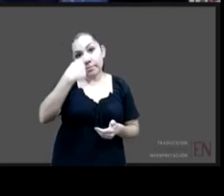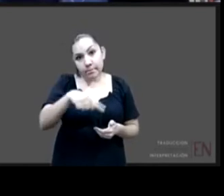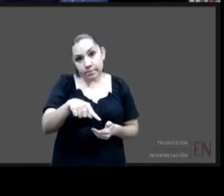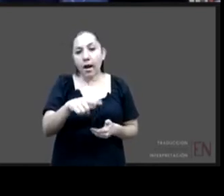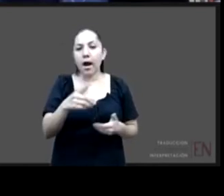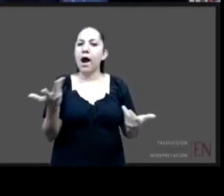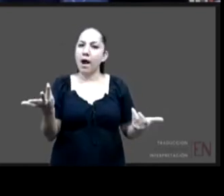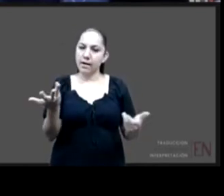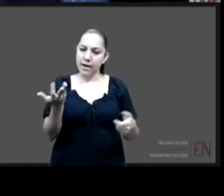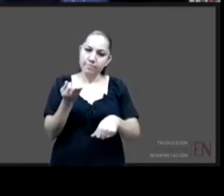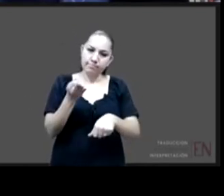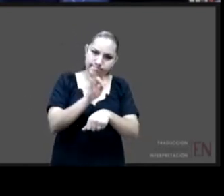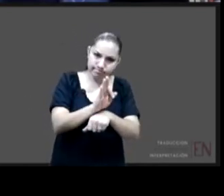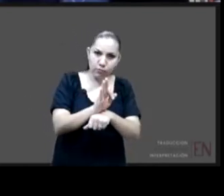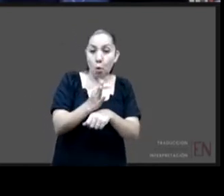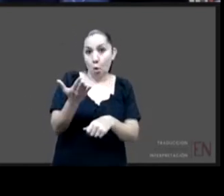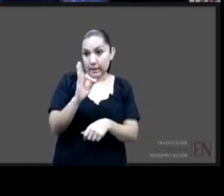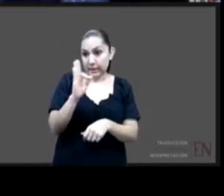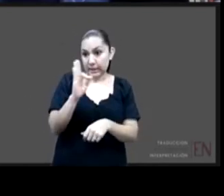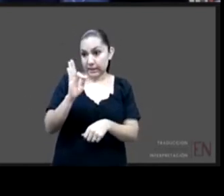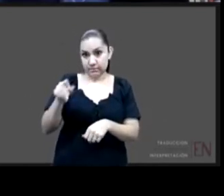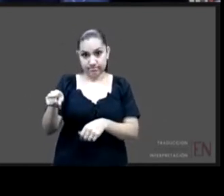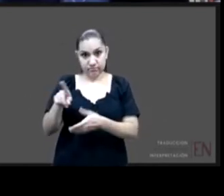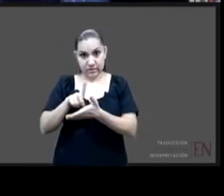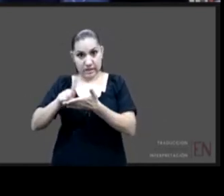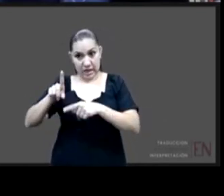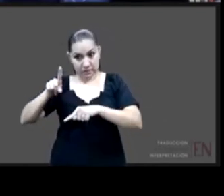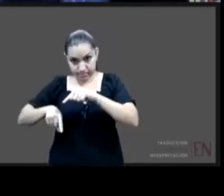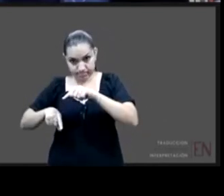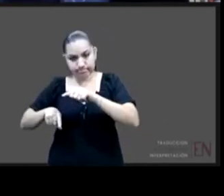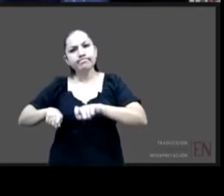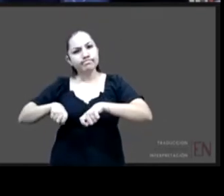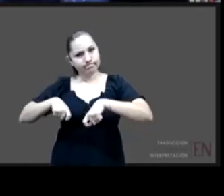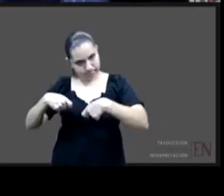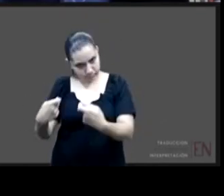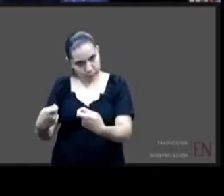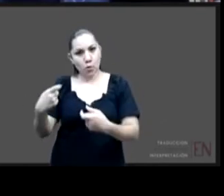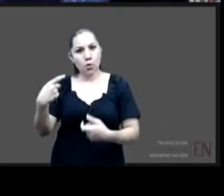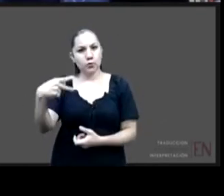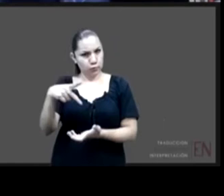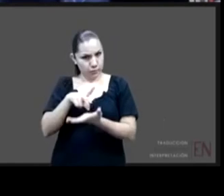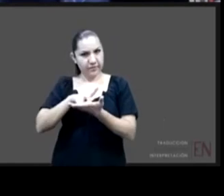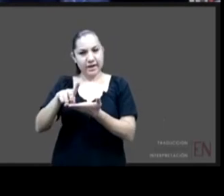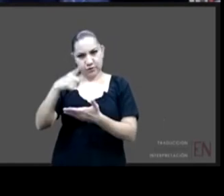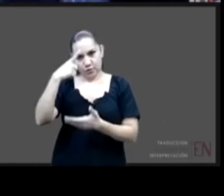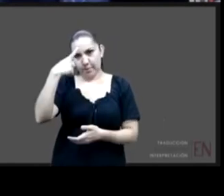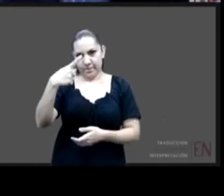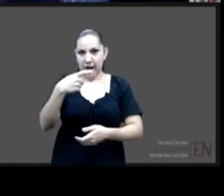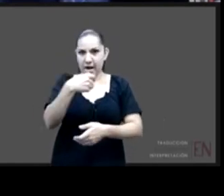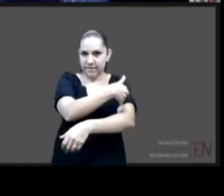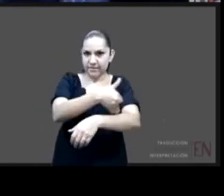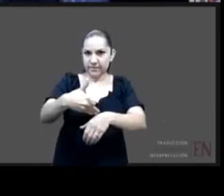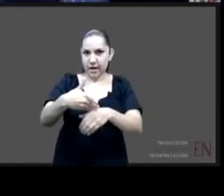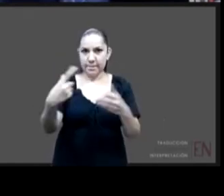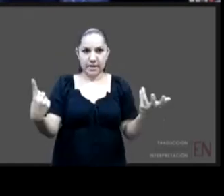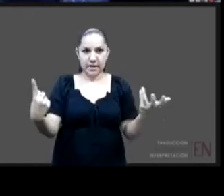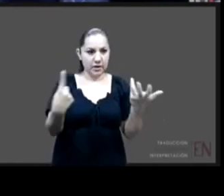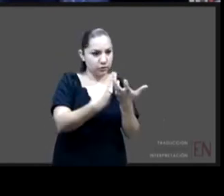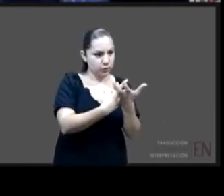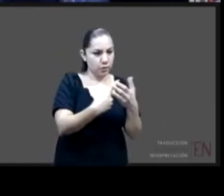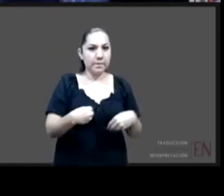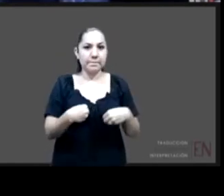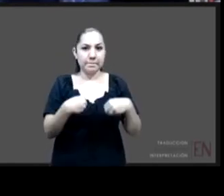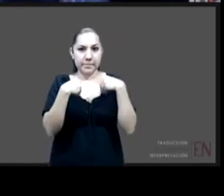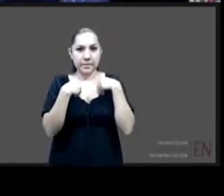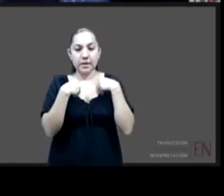a restituir el derecho de un niño niña o adolescente a vivir en una familia pero que están dentro de un marco